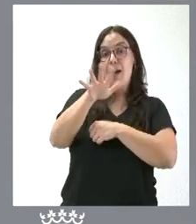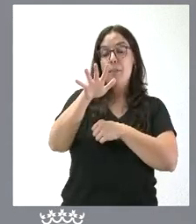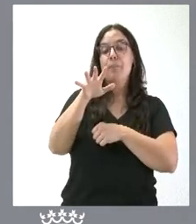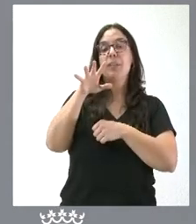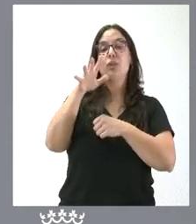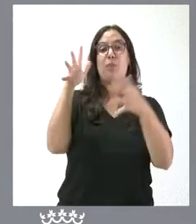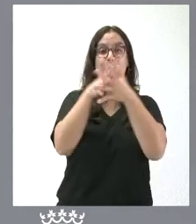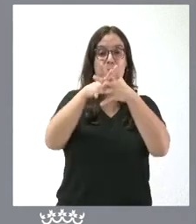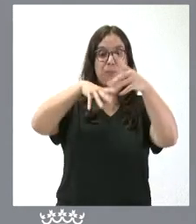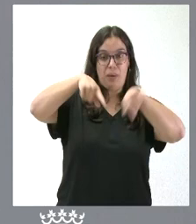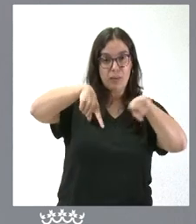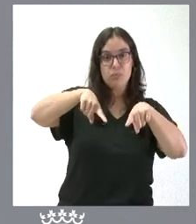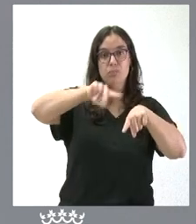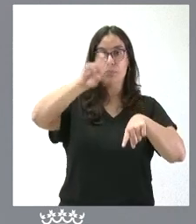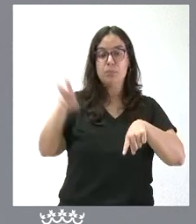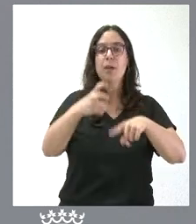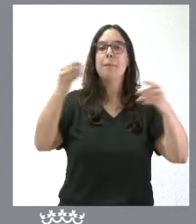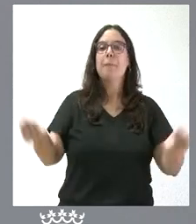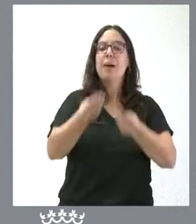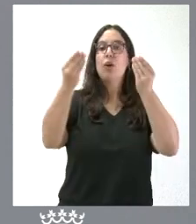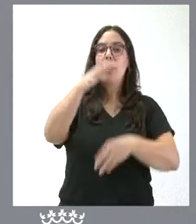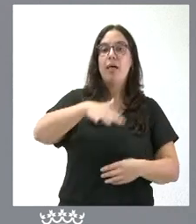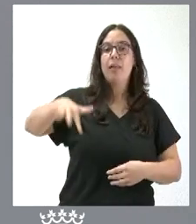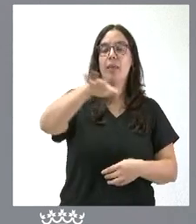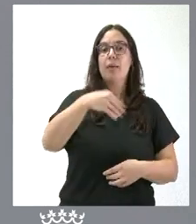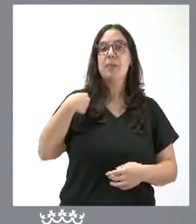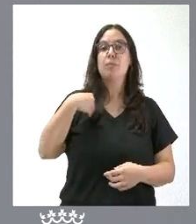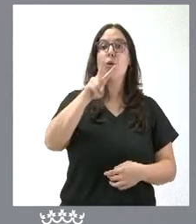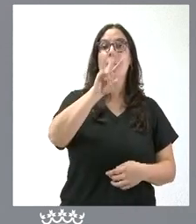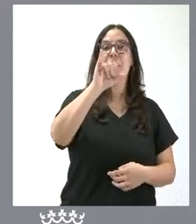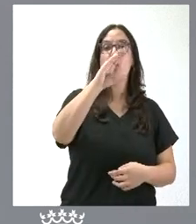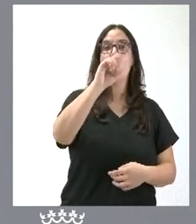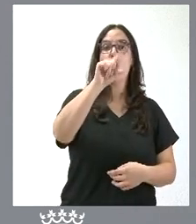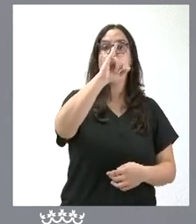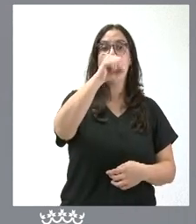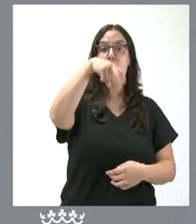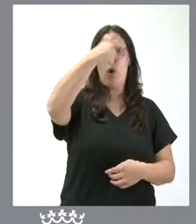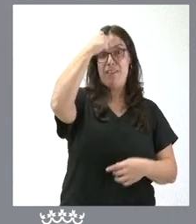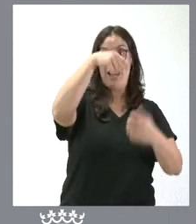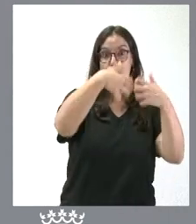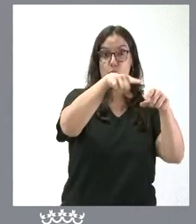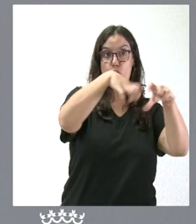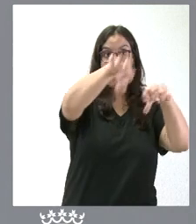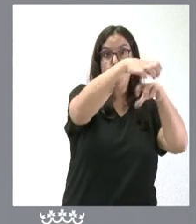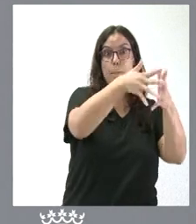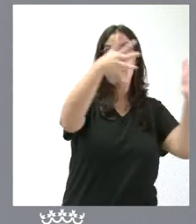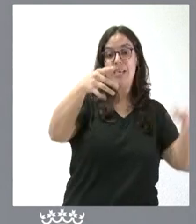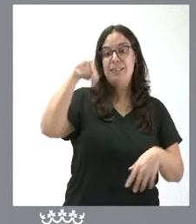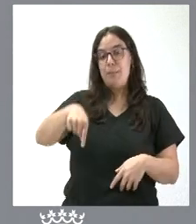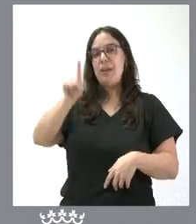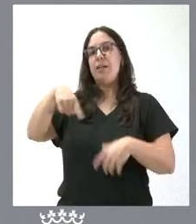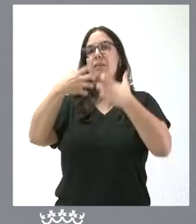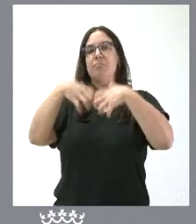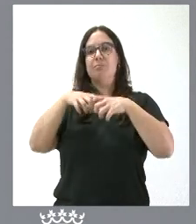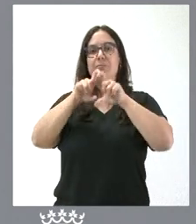es la mejora de la ampliación de Vicolozano y el polígono empresarial en La Colilla, que es un